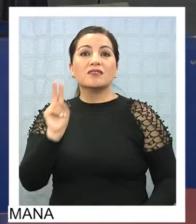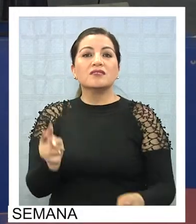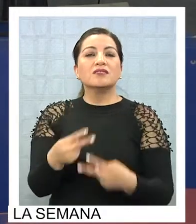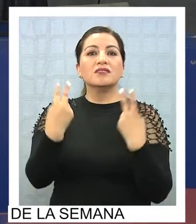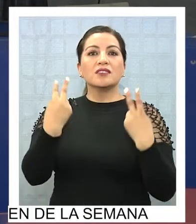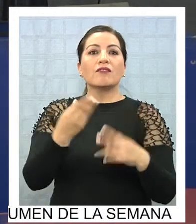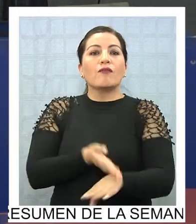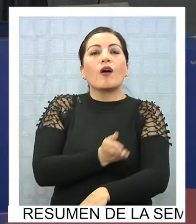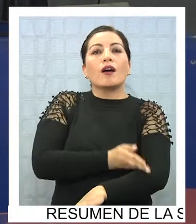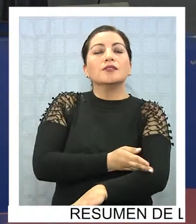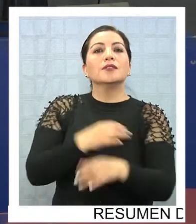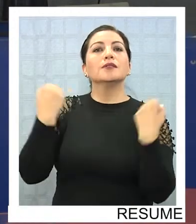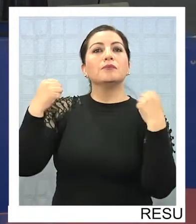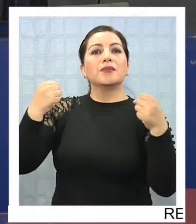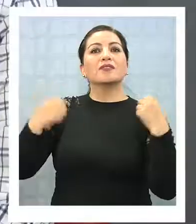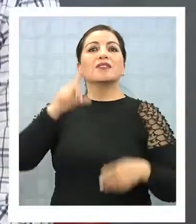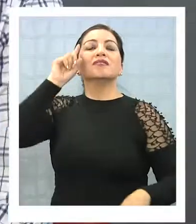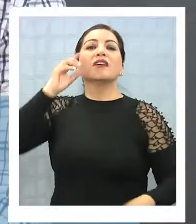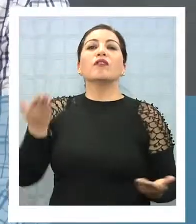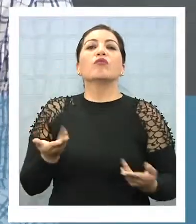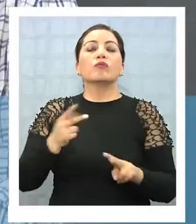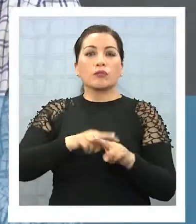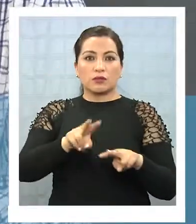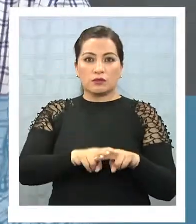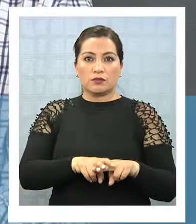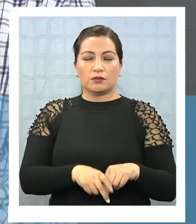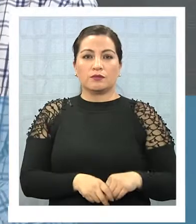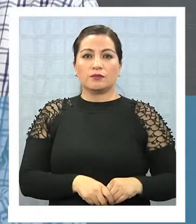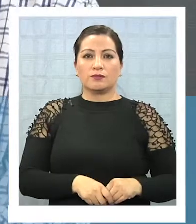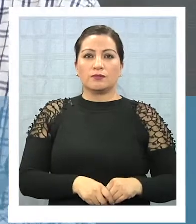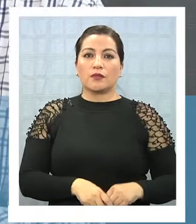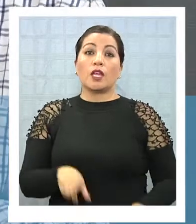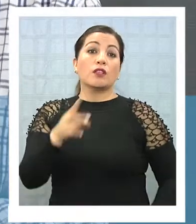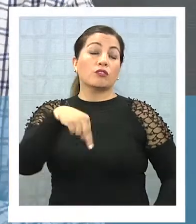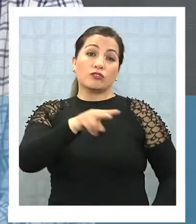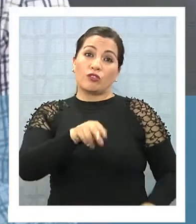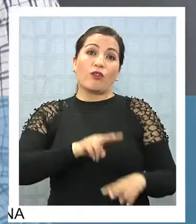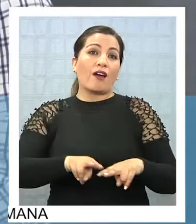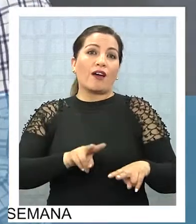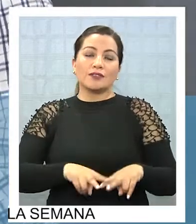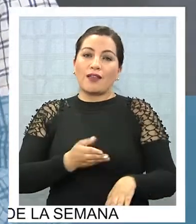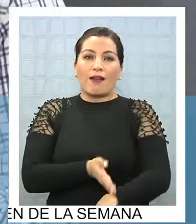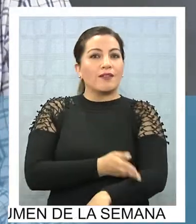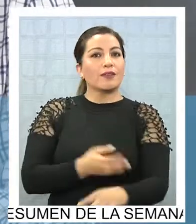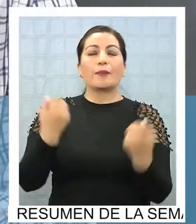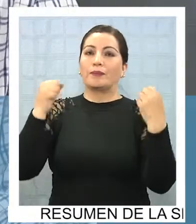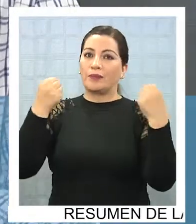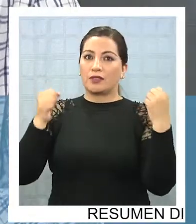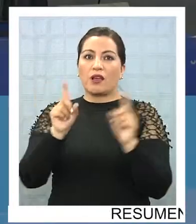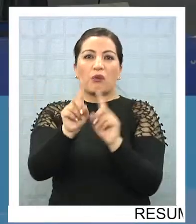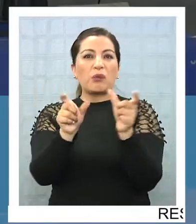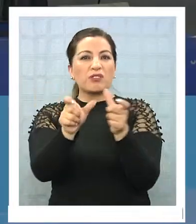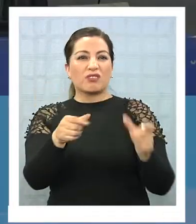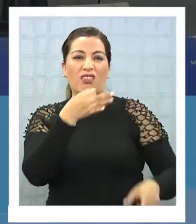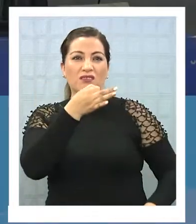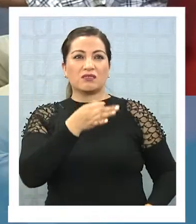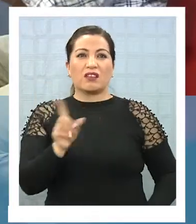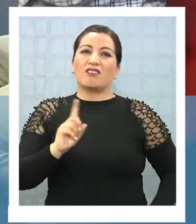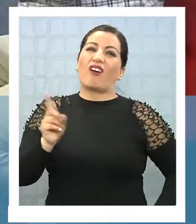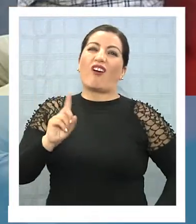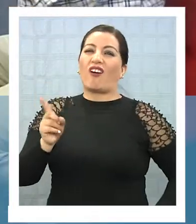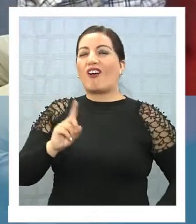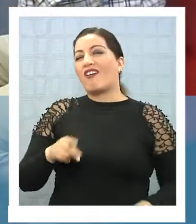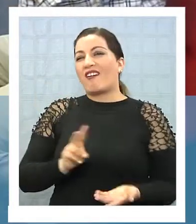tenido práctica y han sabido qué hacer. O sea, esto forma parte, en el fondo, de la práctica. Lo que pasa, cierto, es que probablemente algunas personas digan oye, no, esto no